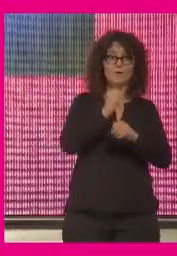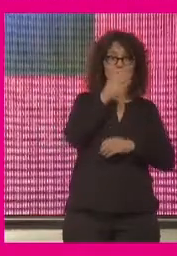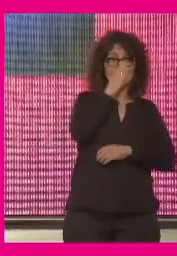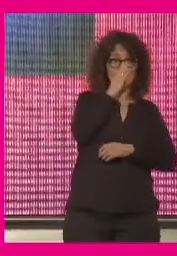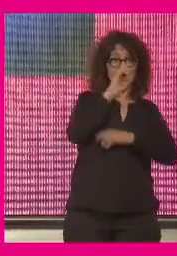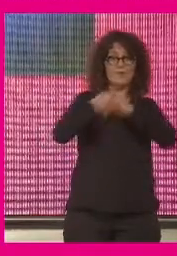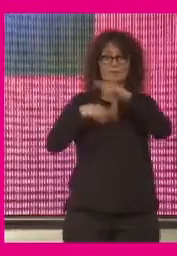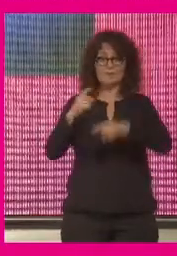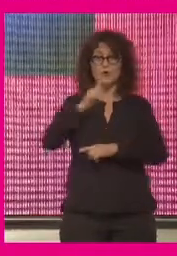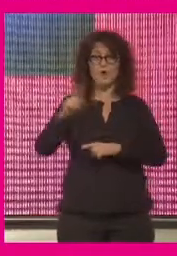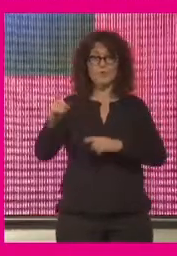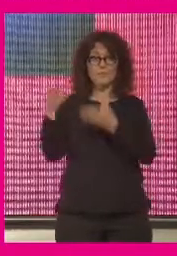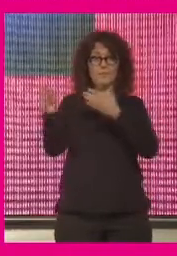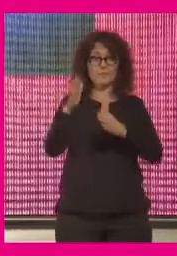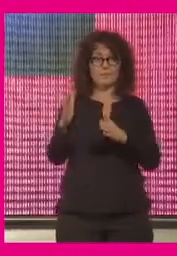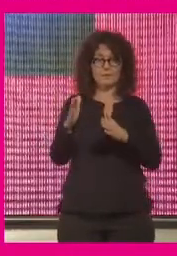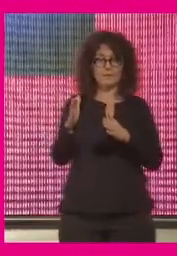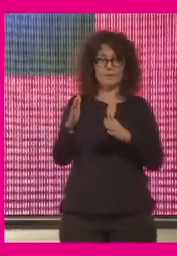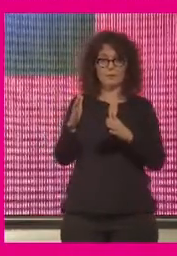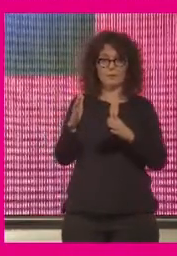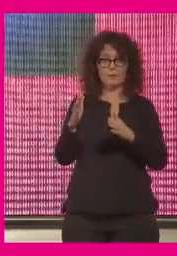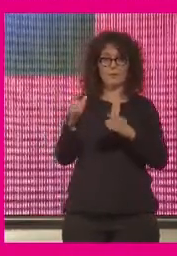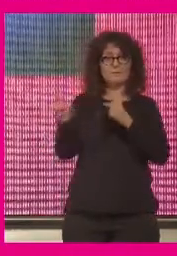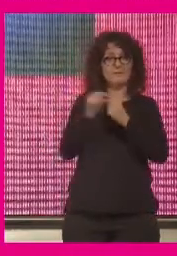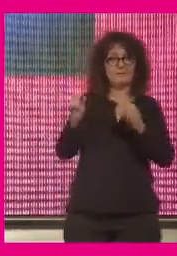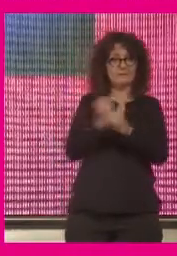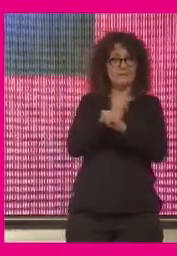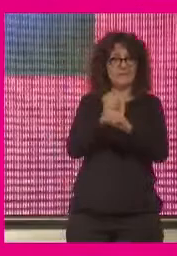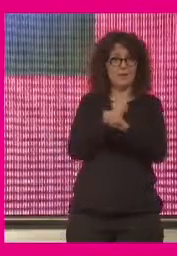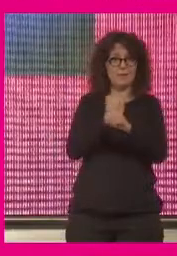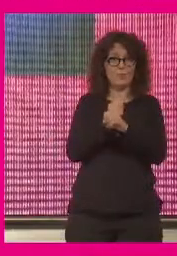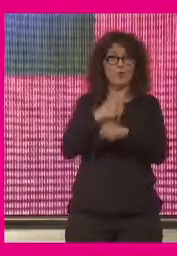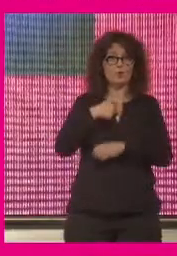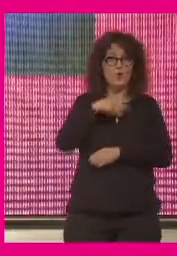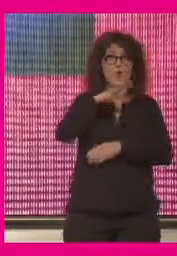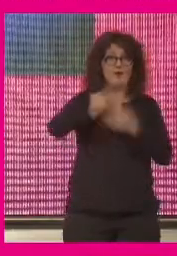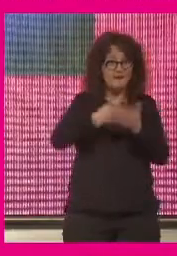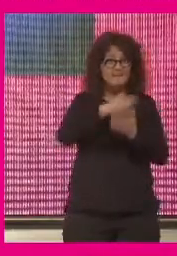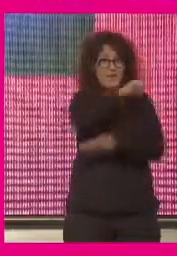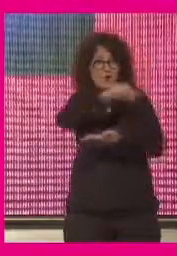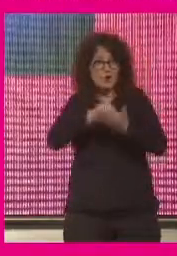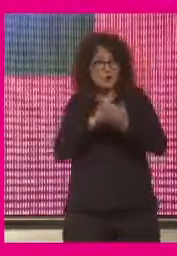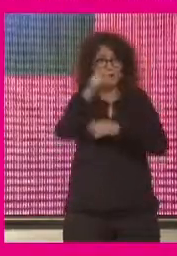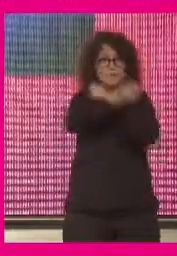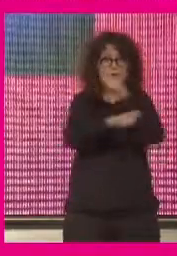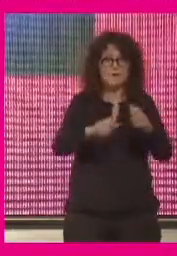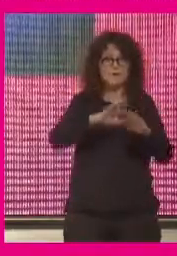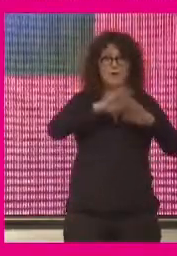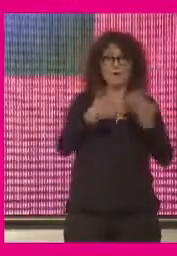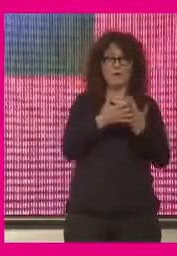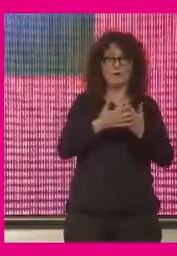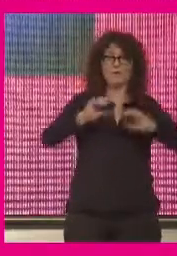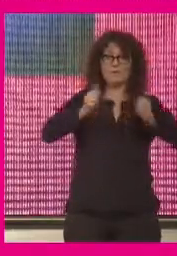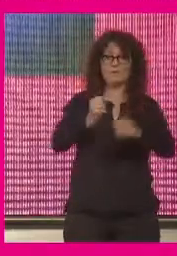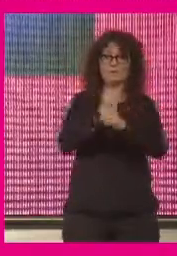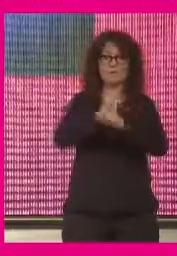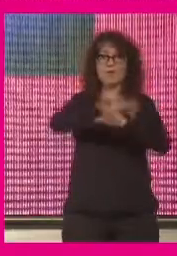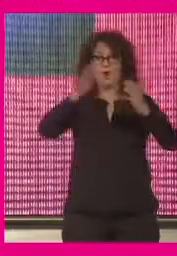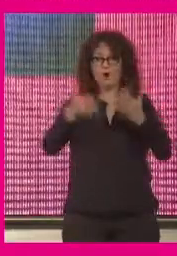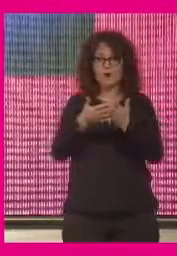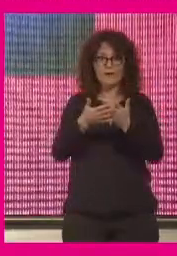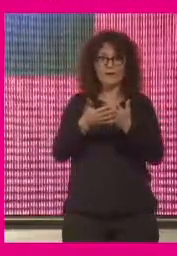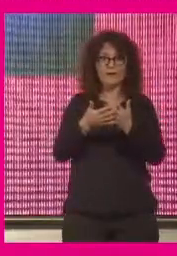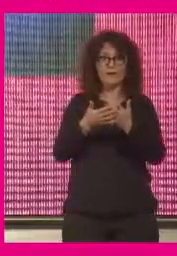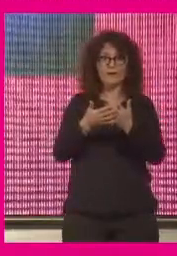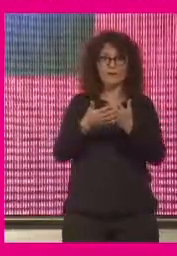teletrabajar y aún no había creado mi equipo y yo he fichado a gente online que ha empezado a trabajar conmigo online sin no habernos ni